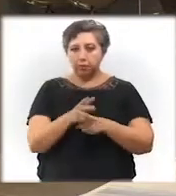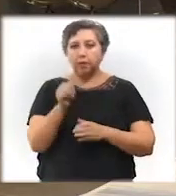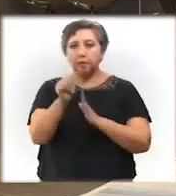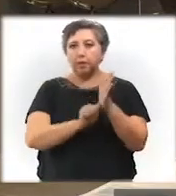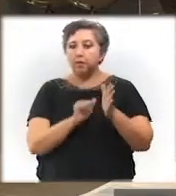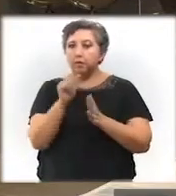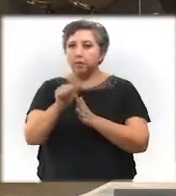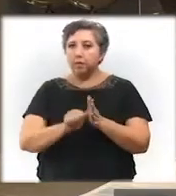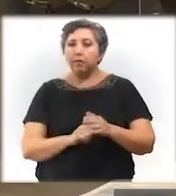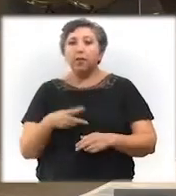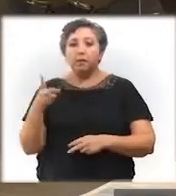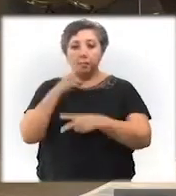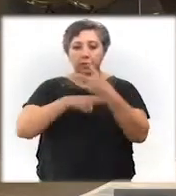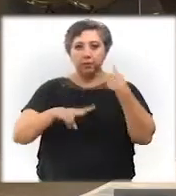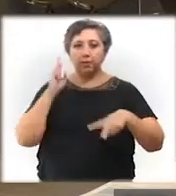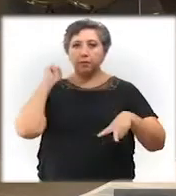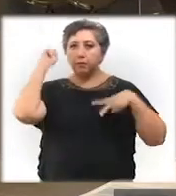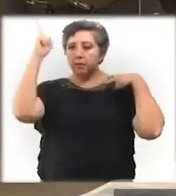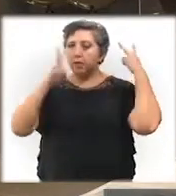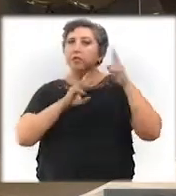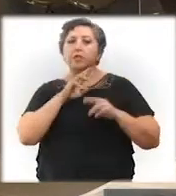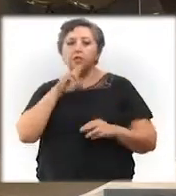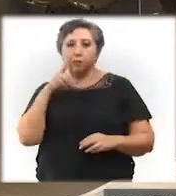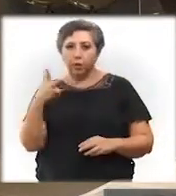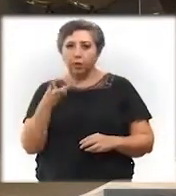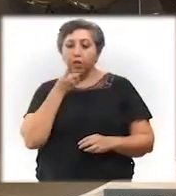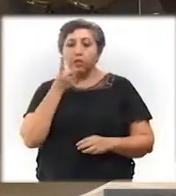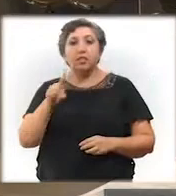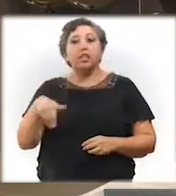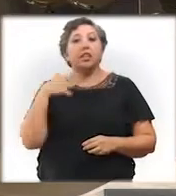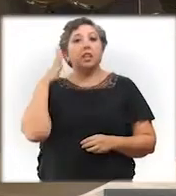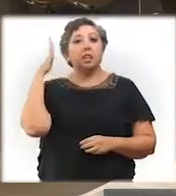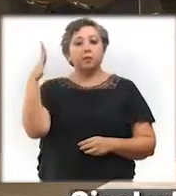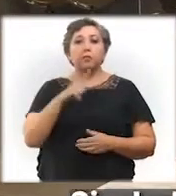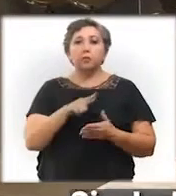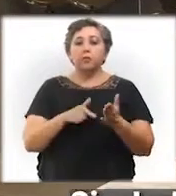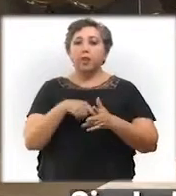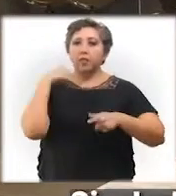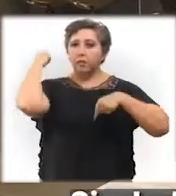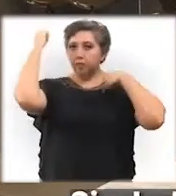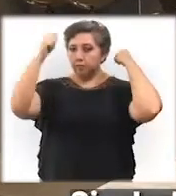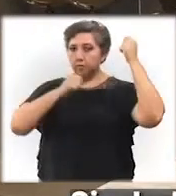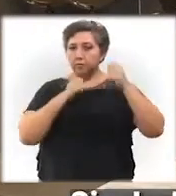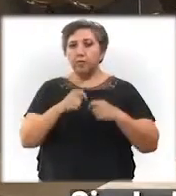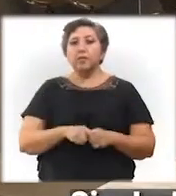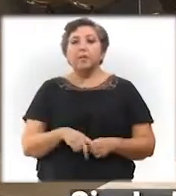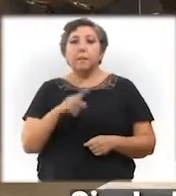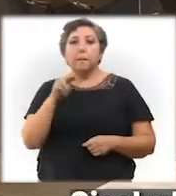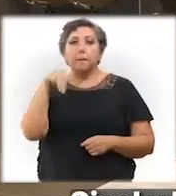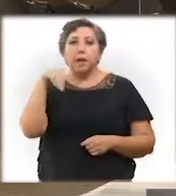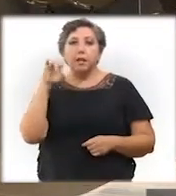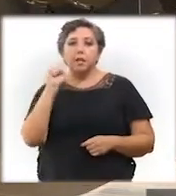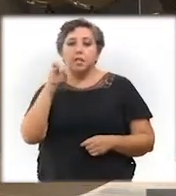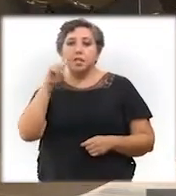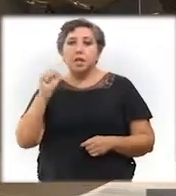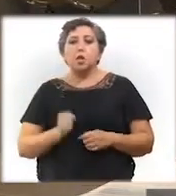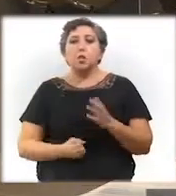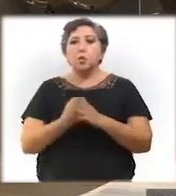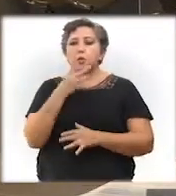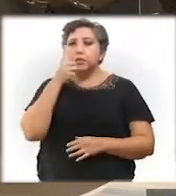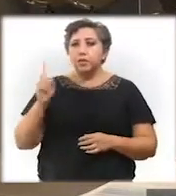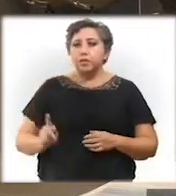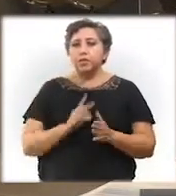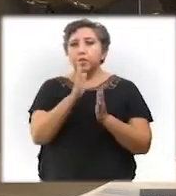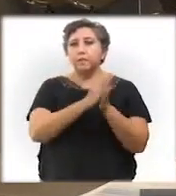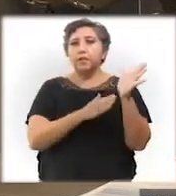el récord de visitantes y ya estamos recuperando el ritmo. Seremos sede del tianguis turístico. Cisal y Maní son nuevos pueblos mágicos. Certificamos las